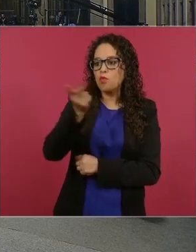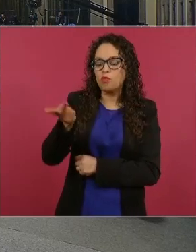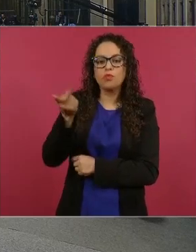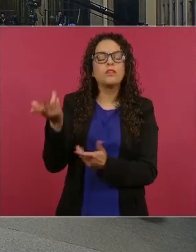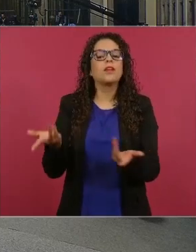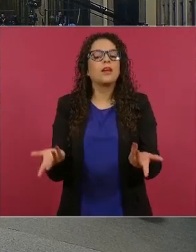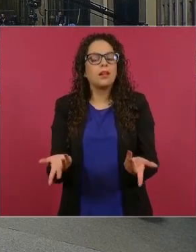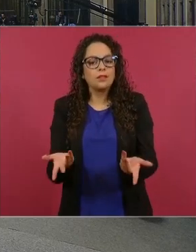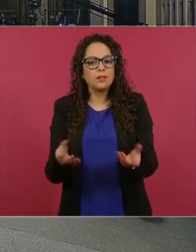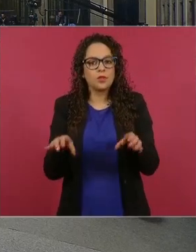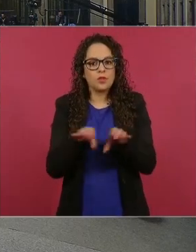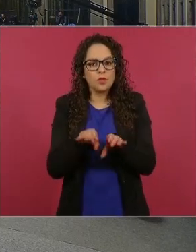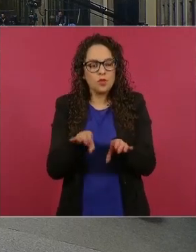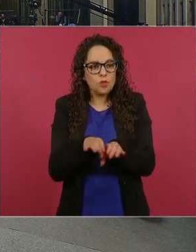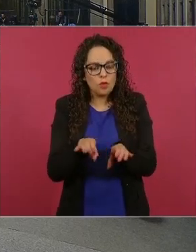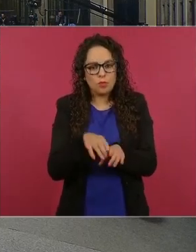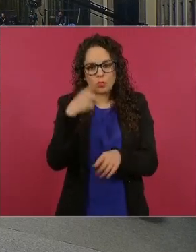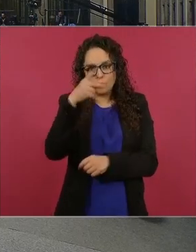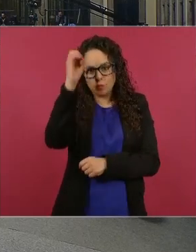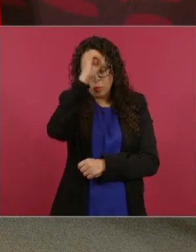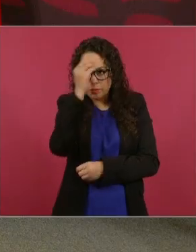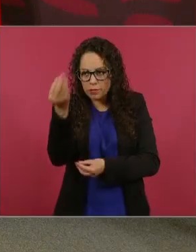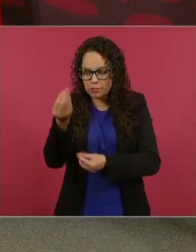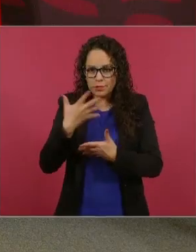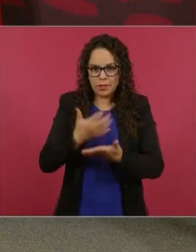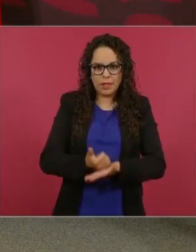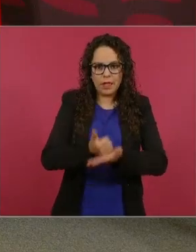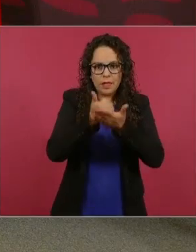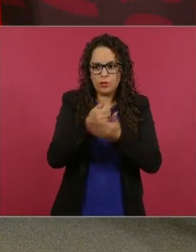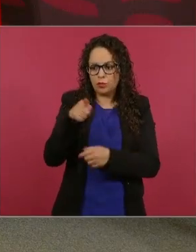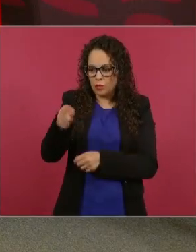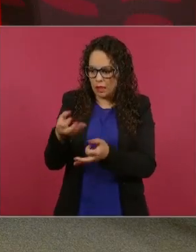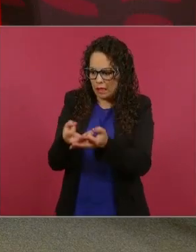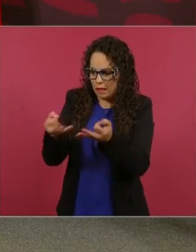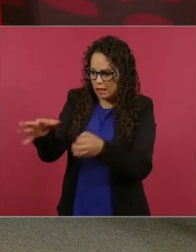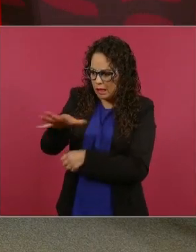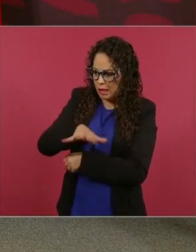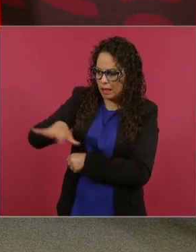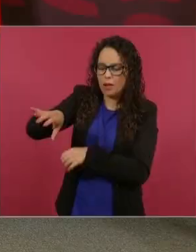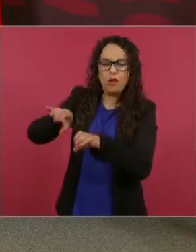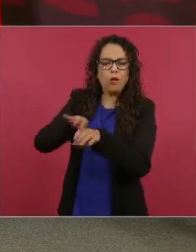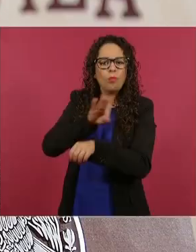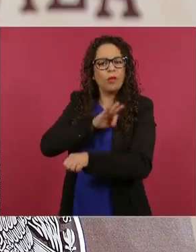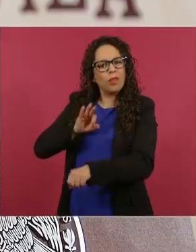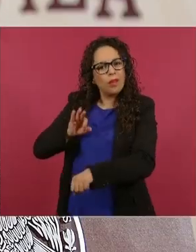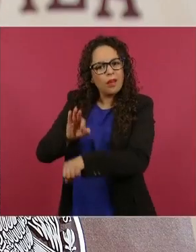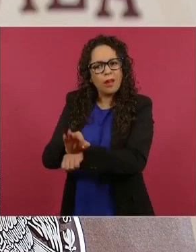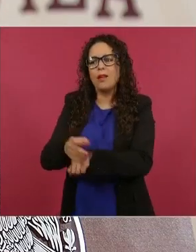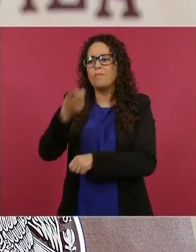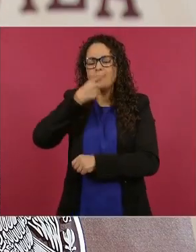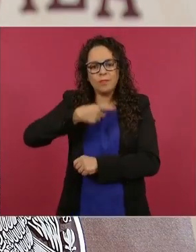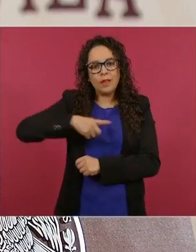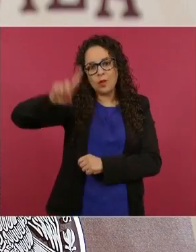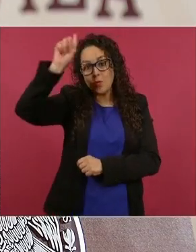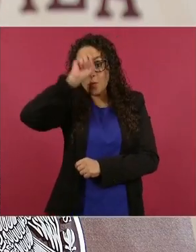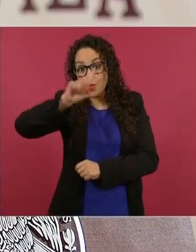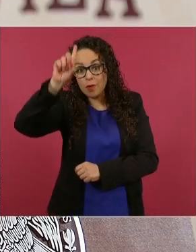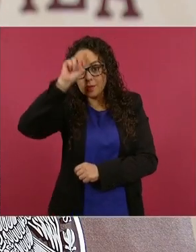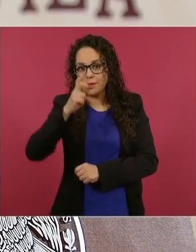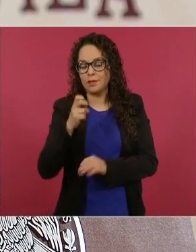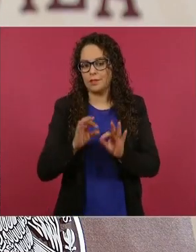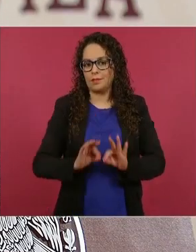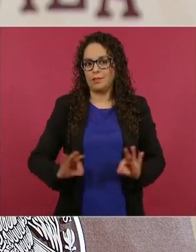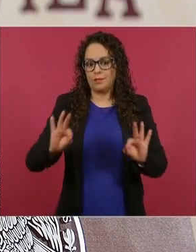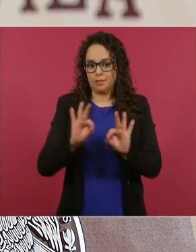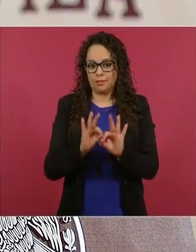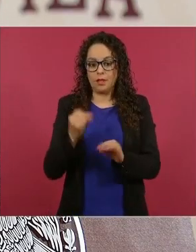habitadas para poder consultarles su opinión y cómo quisieran ellos cuidar su territorio. También ahora estamos buscando que cada